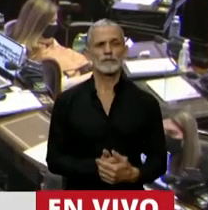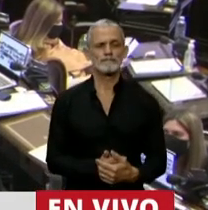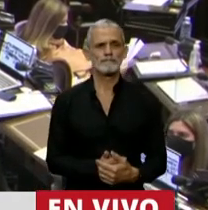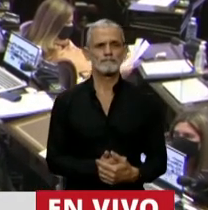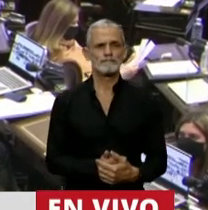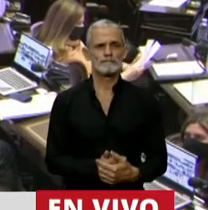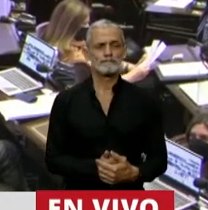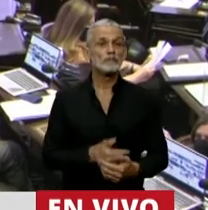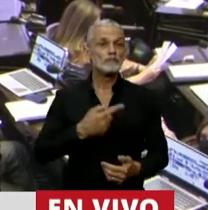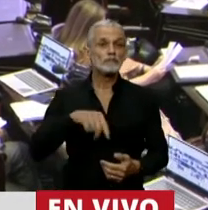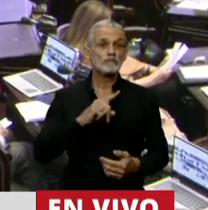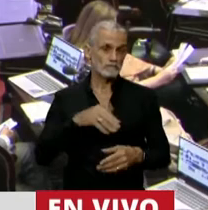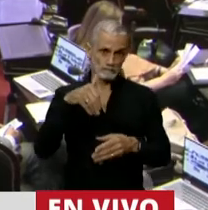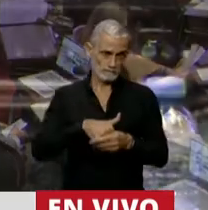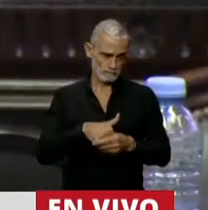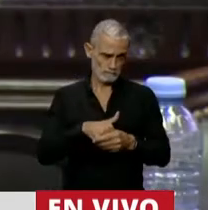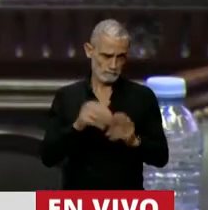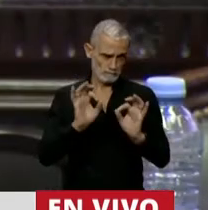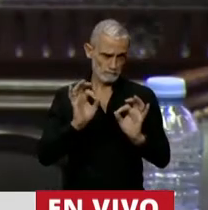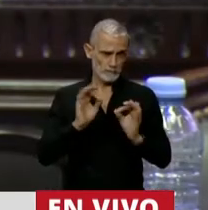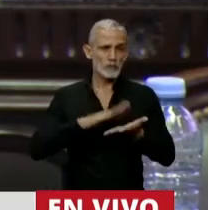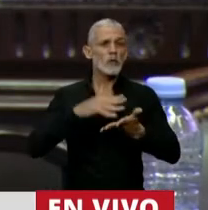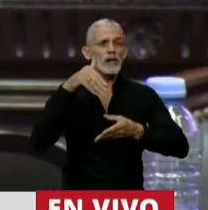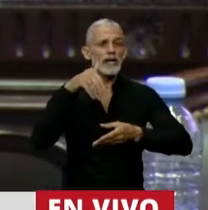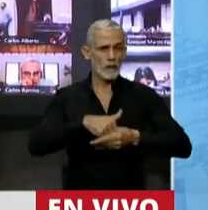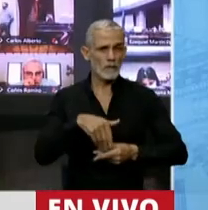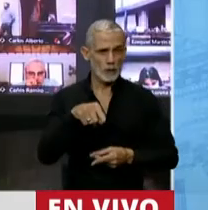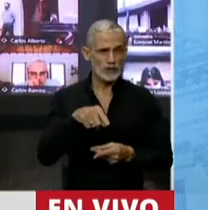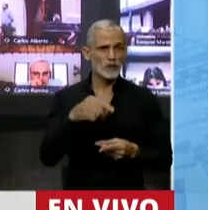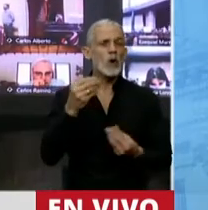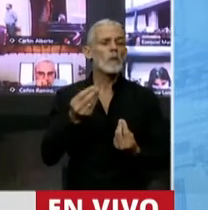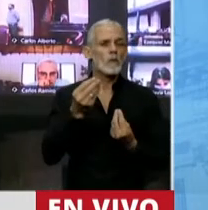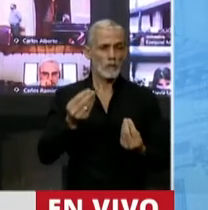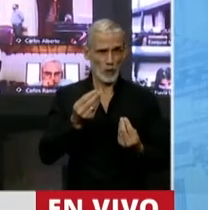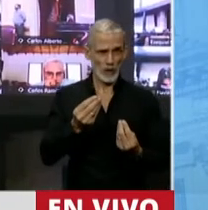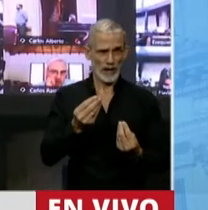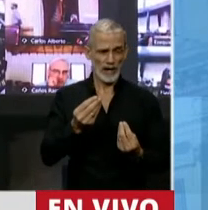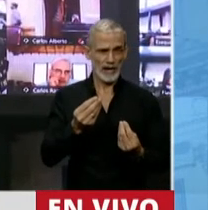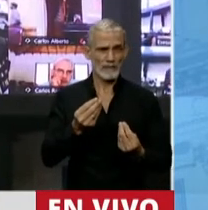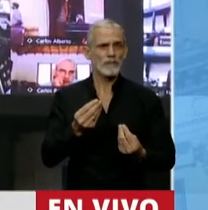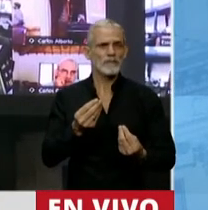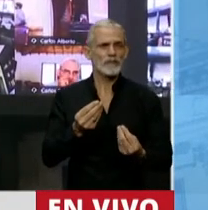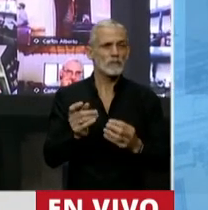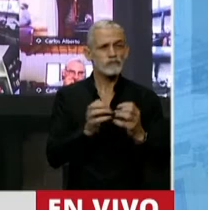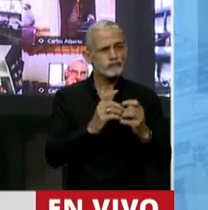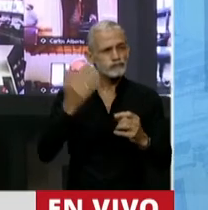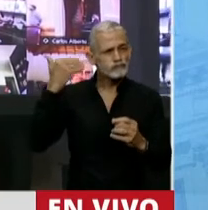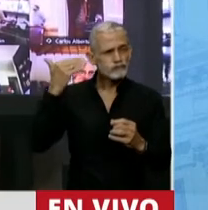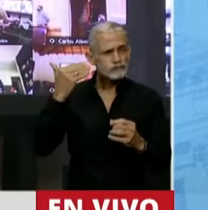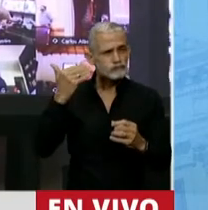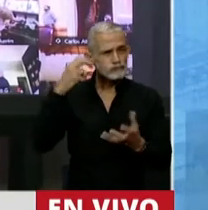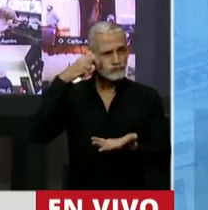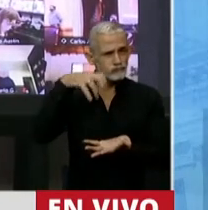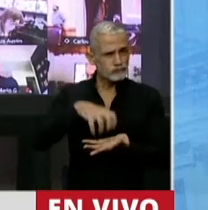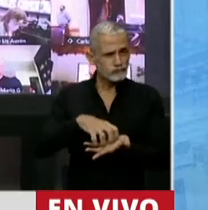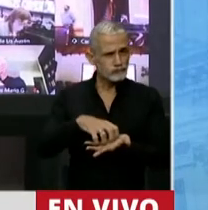a abstenernos en la votación, ya que en el tratamiento de